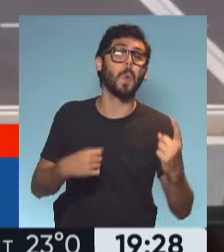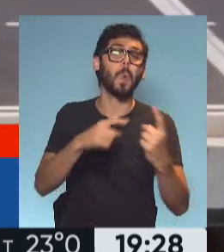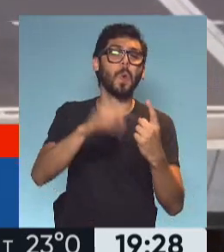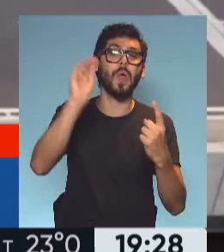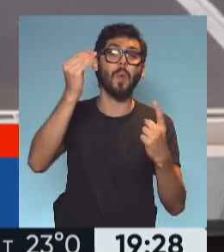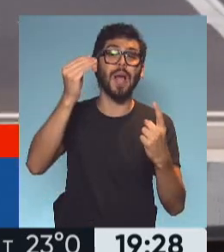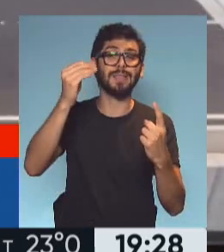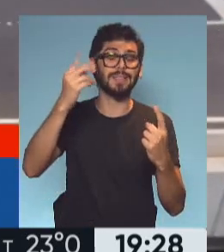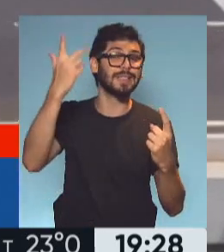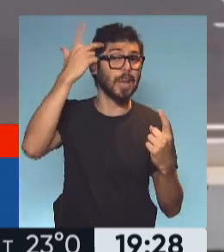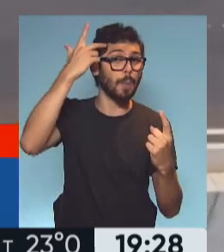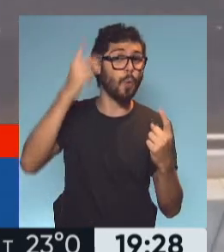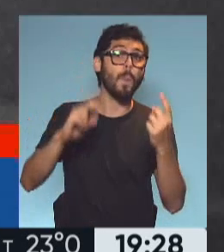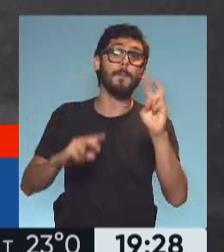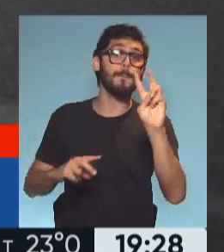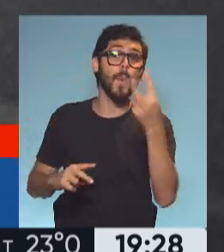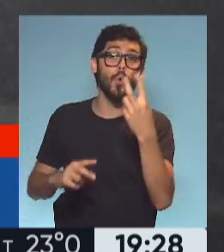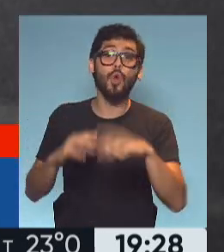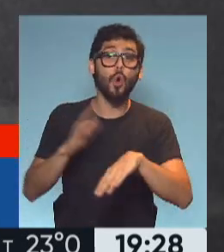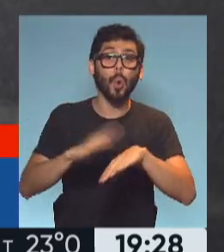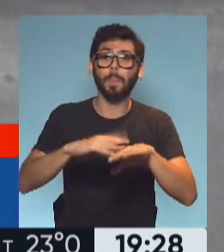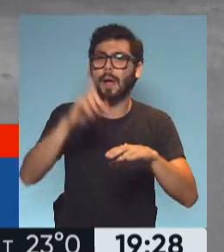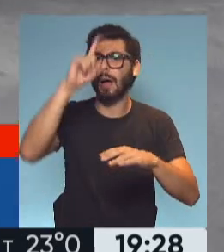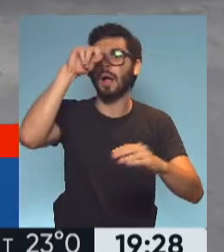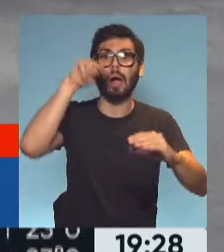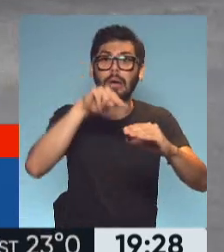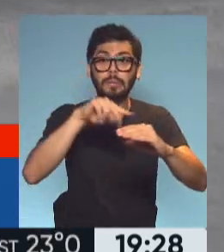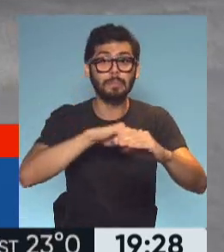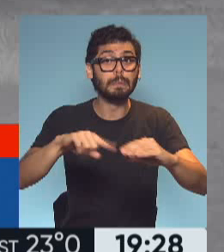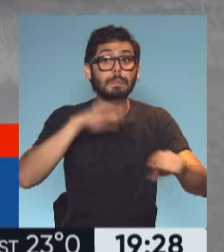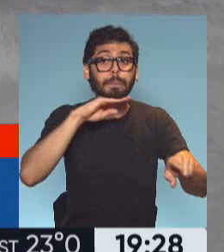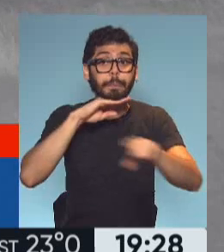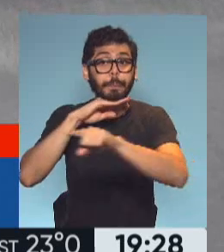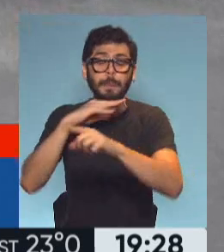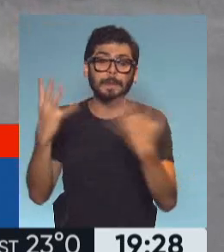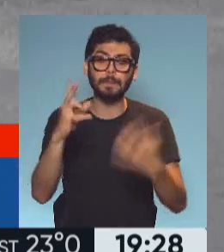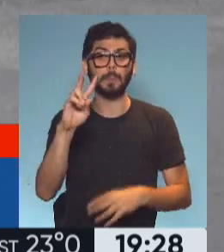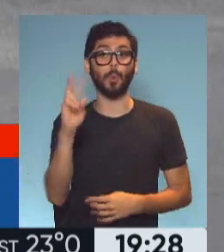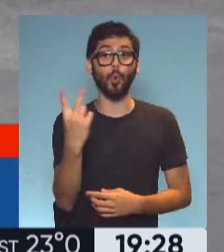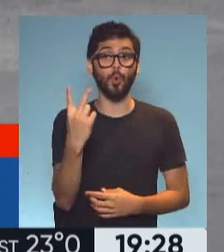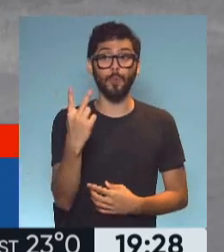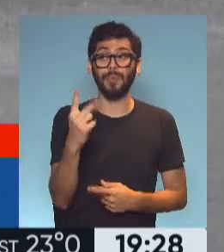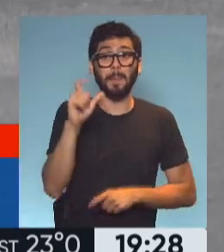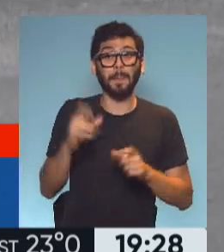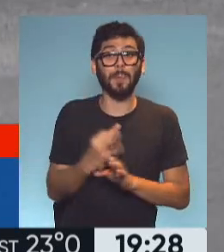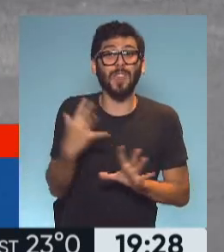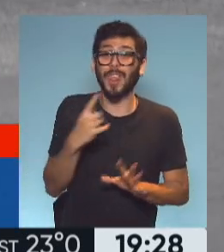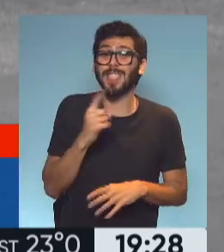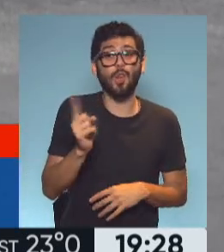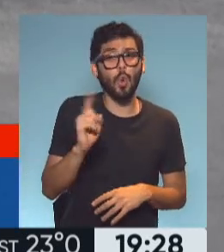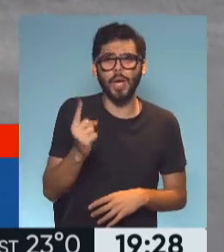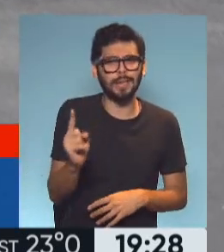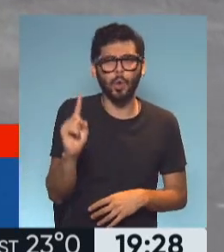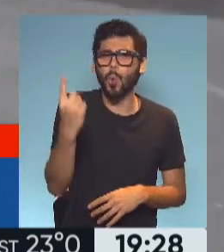fallecido por no tener cama, luego dijeron distintos especialistas de la salud en Brasil que no era un hecho aislado,